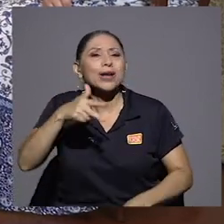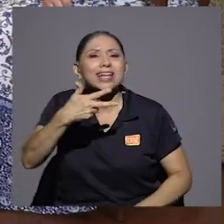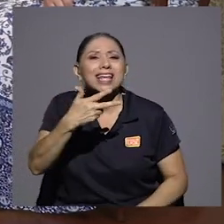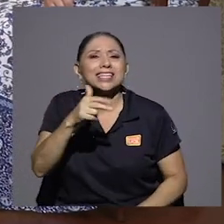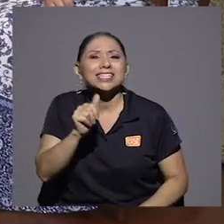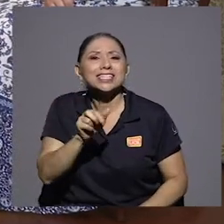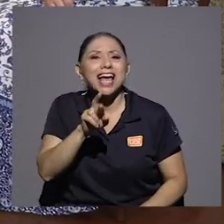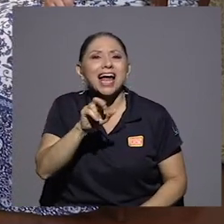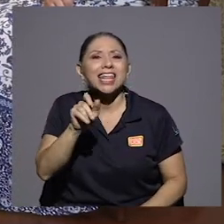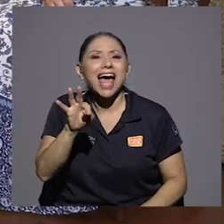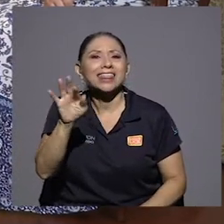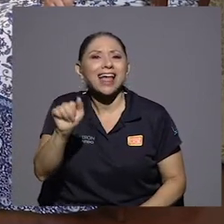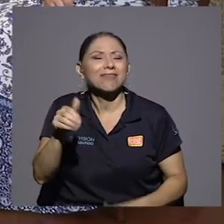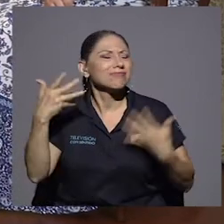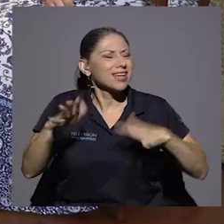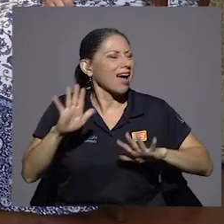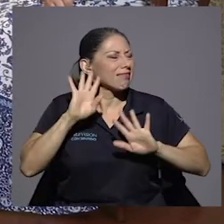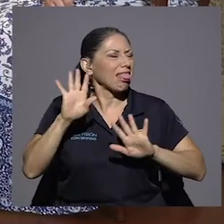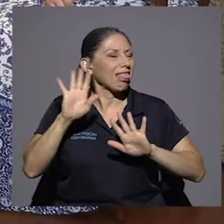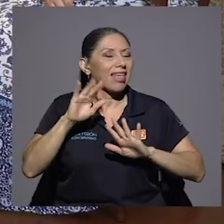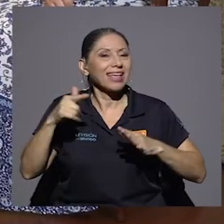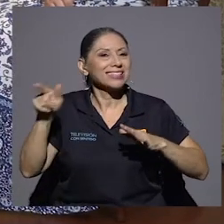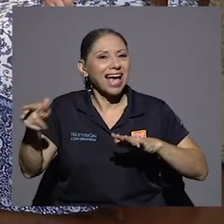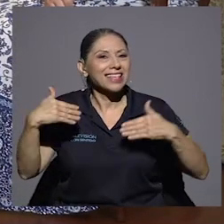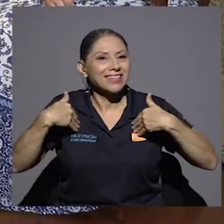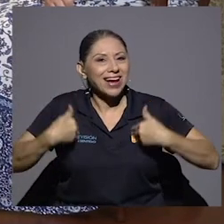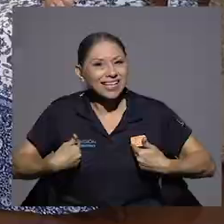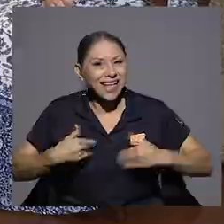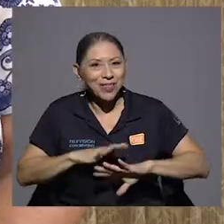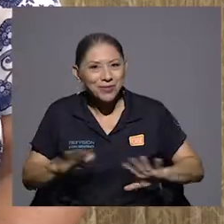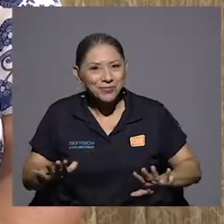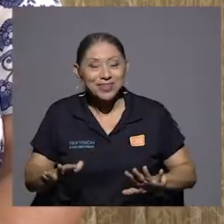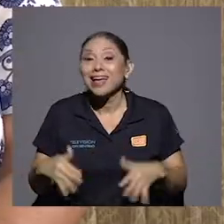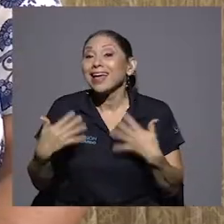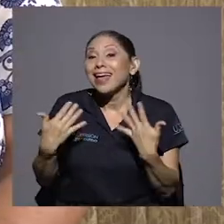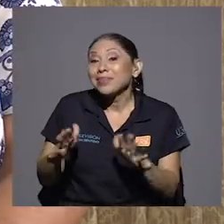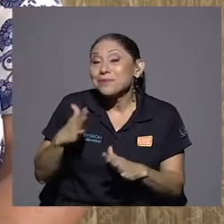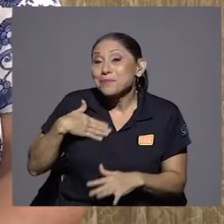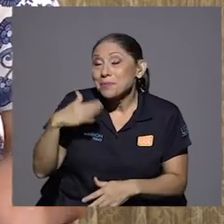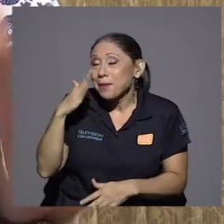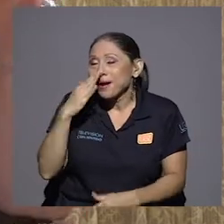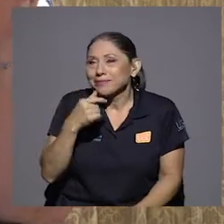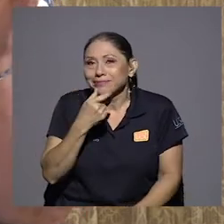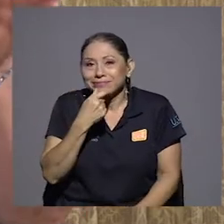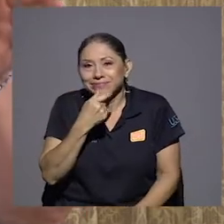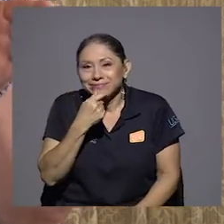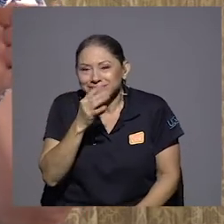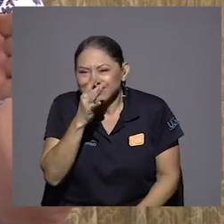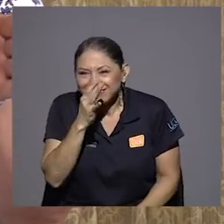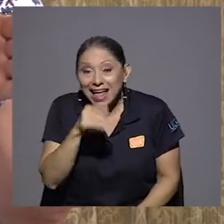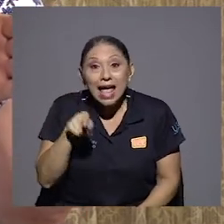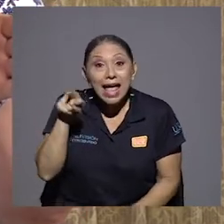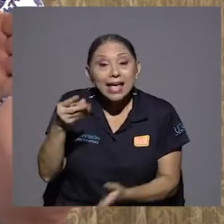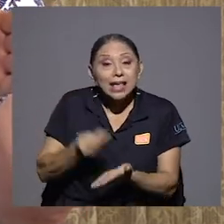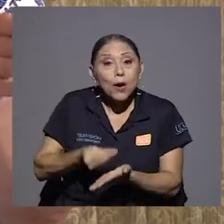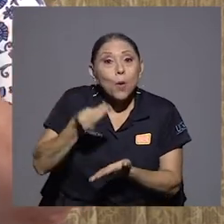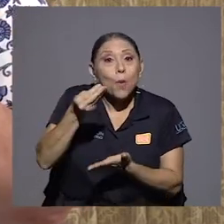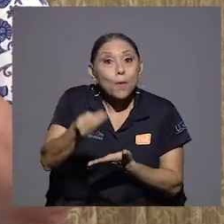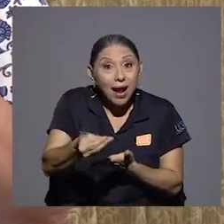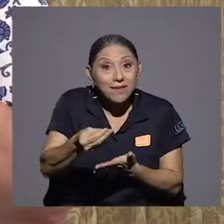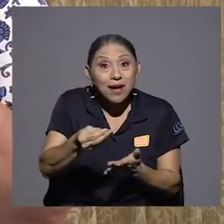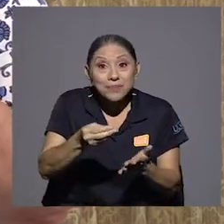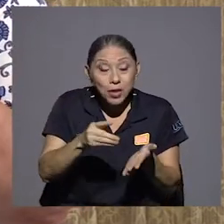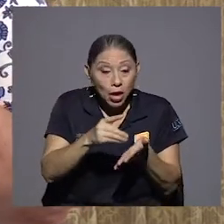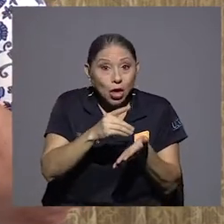charriata, ¿verdad? Y mi mamá, bueno, mi mamá era muy divertida porque ella compraba una edición de discos